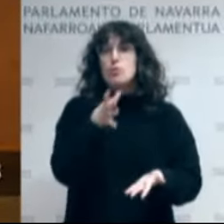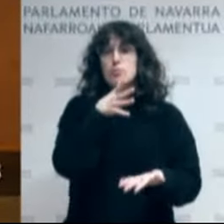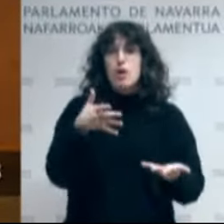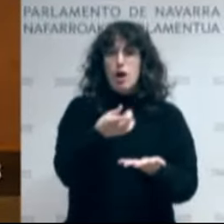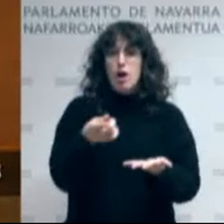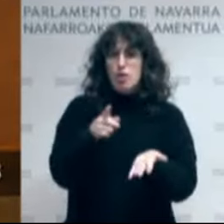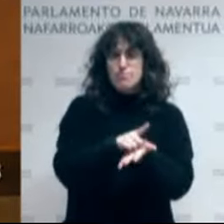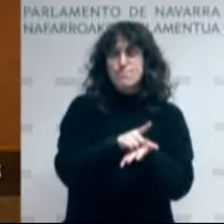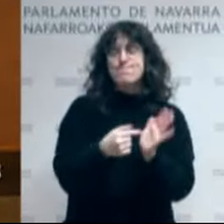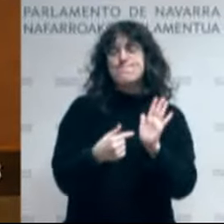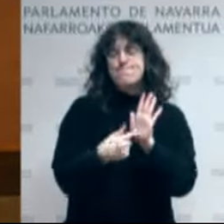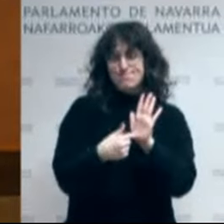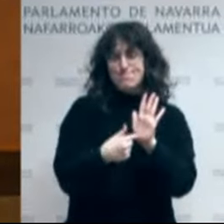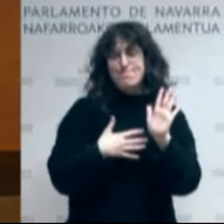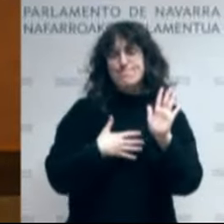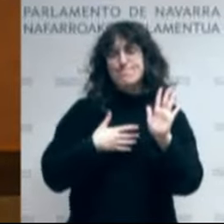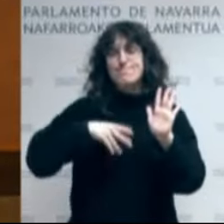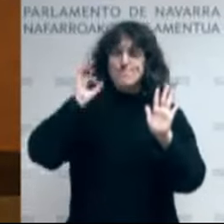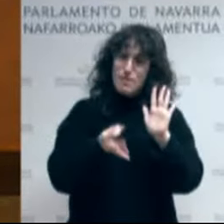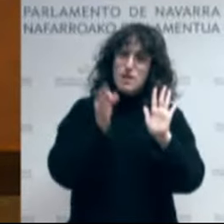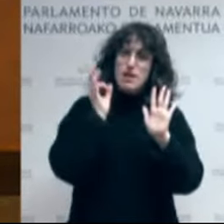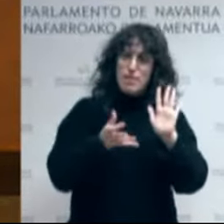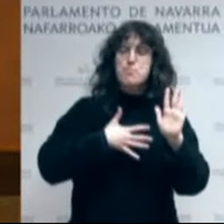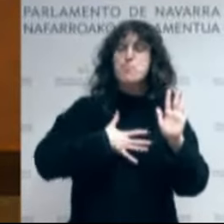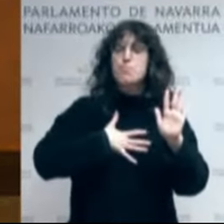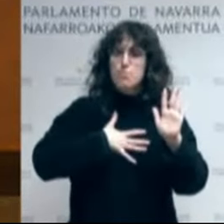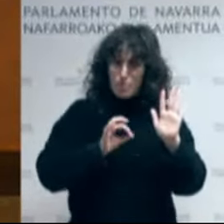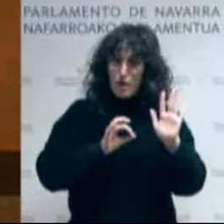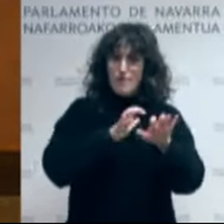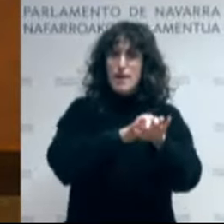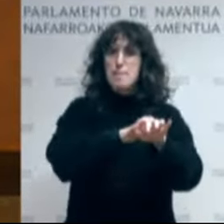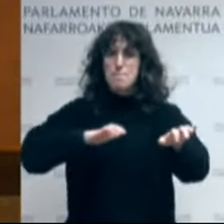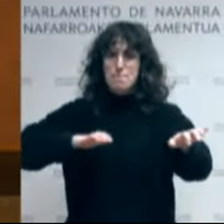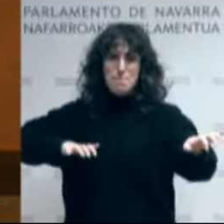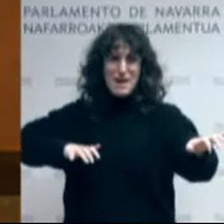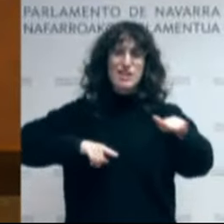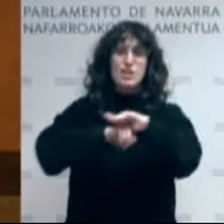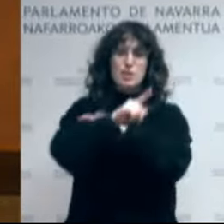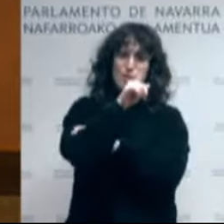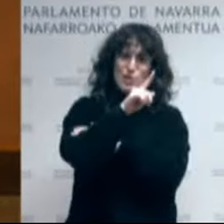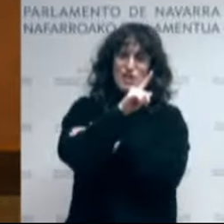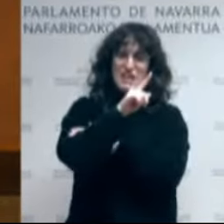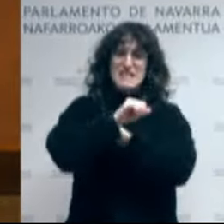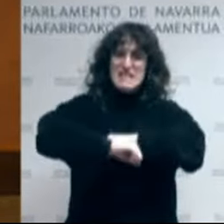eskuinarekin, alternatiba dengeien guaurrerakkoi eta ezkertiarra eratzea.